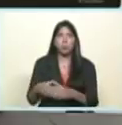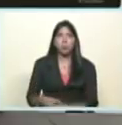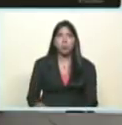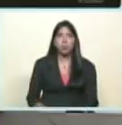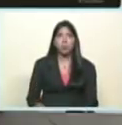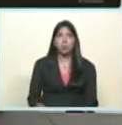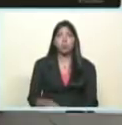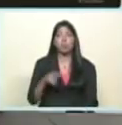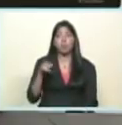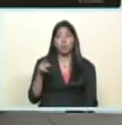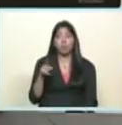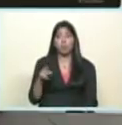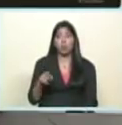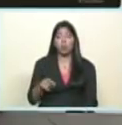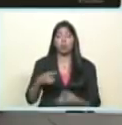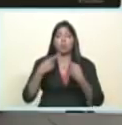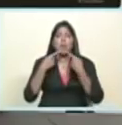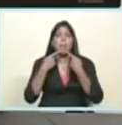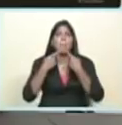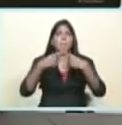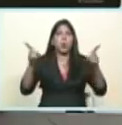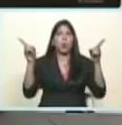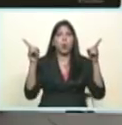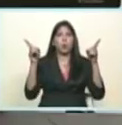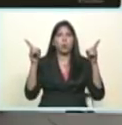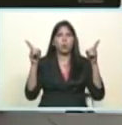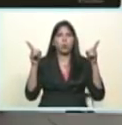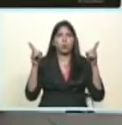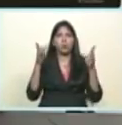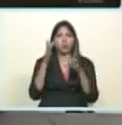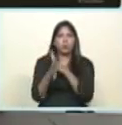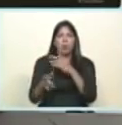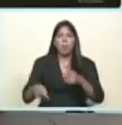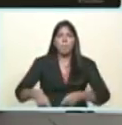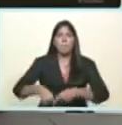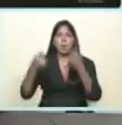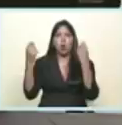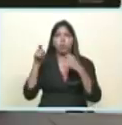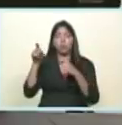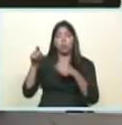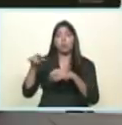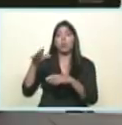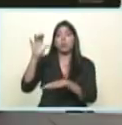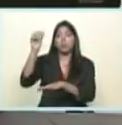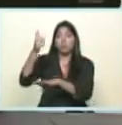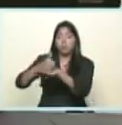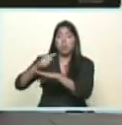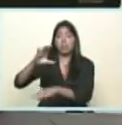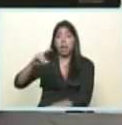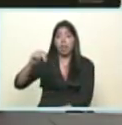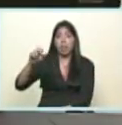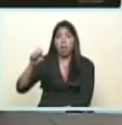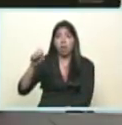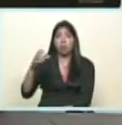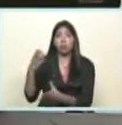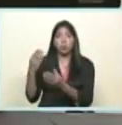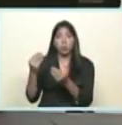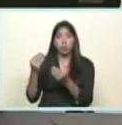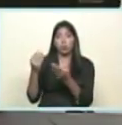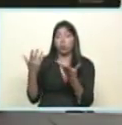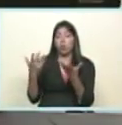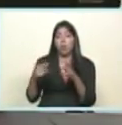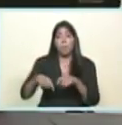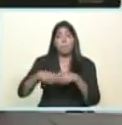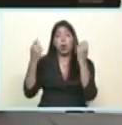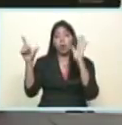abiertamente ha llamado a la insurrección a la destrucción del sistema electoral y ha cometido delitos